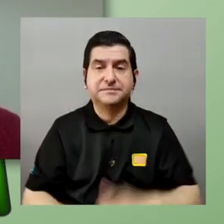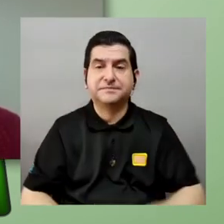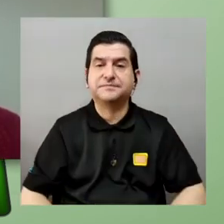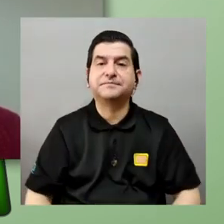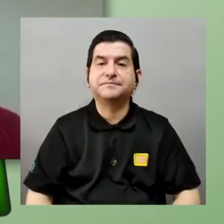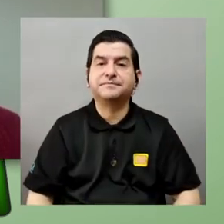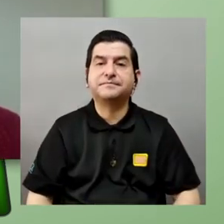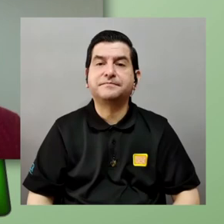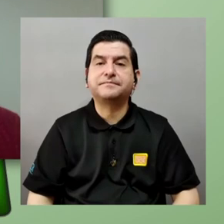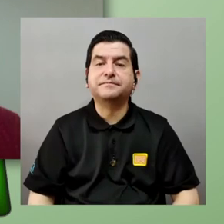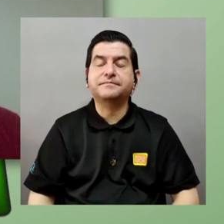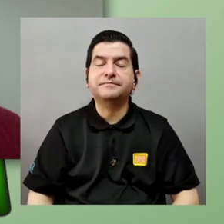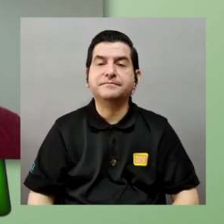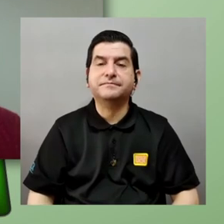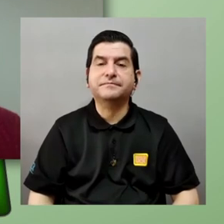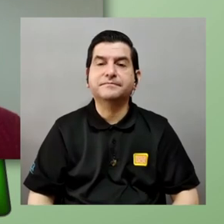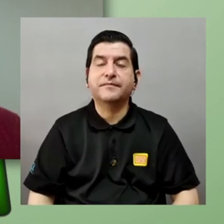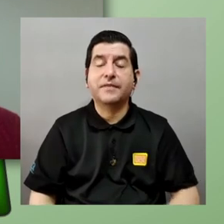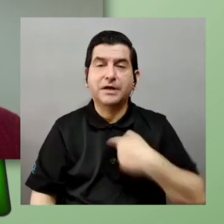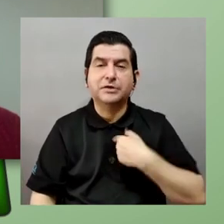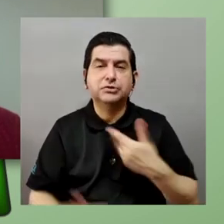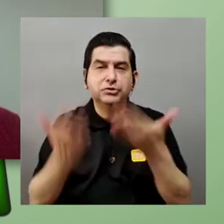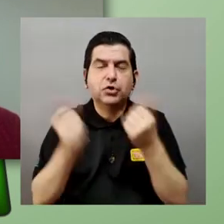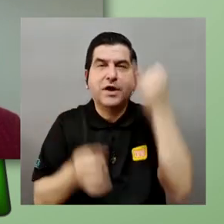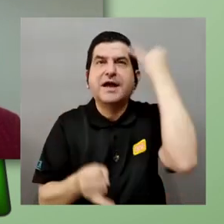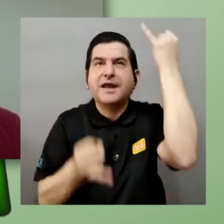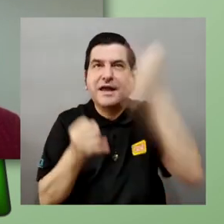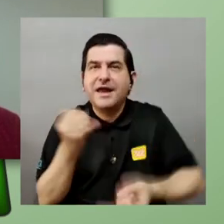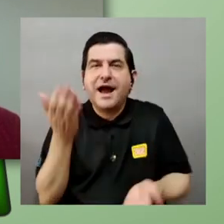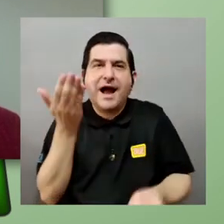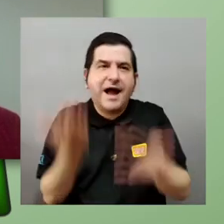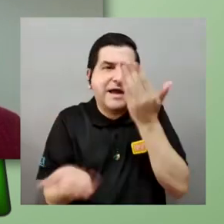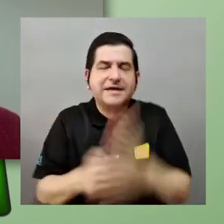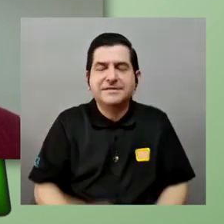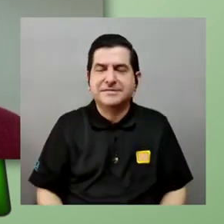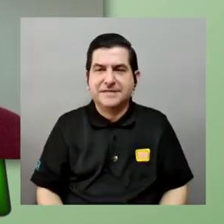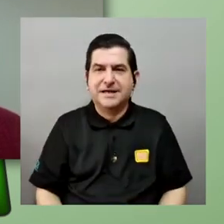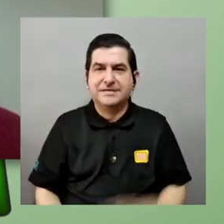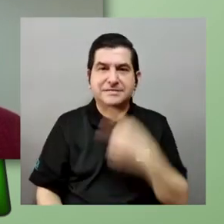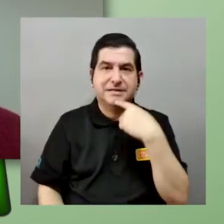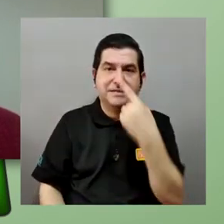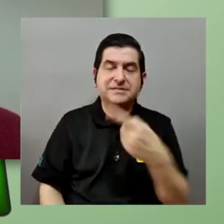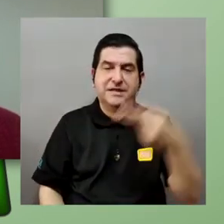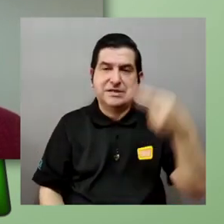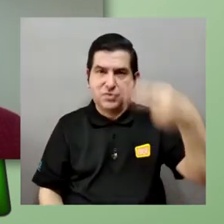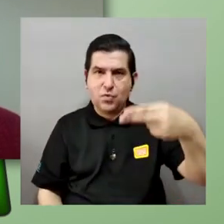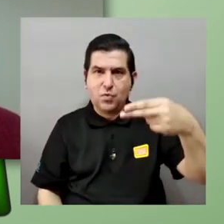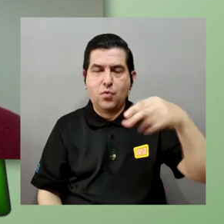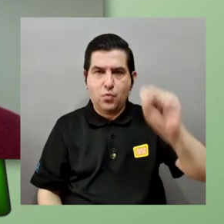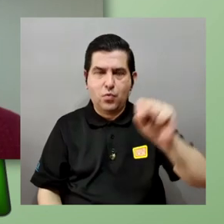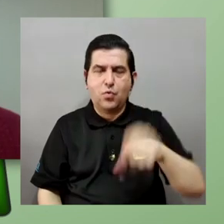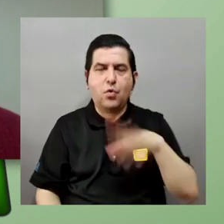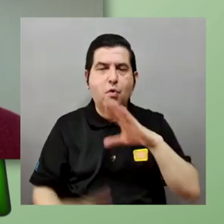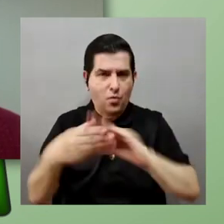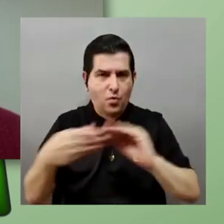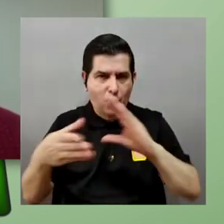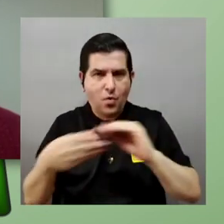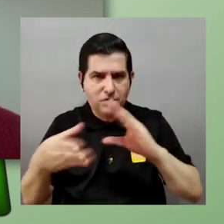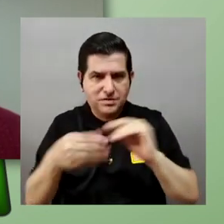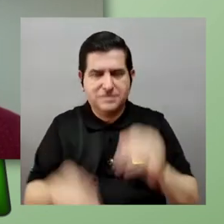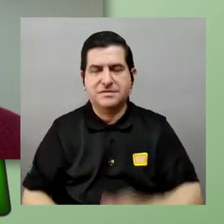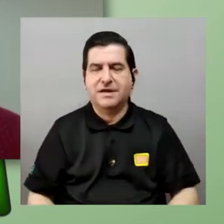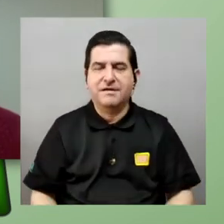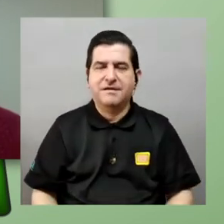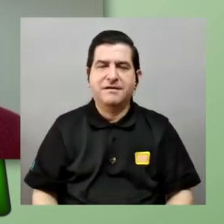si yo lo que quería concluir era un poco acotarle a hugo lo que nos estaba